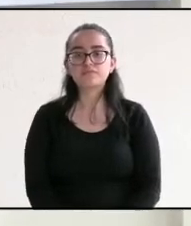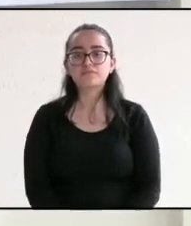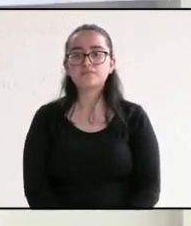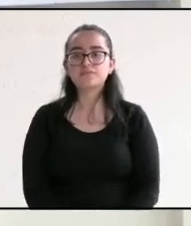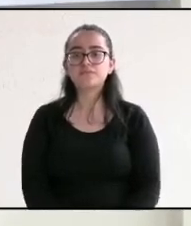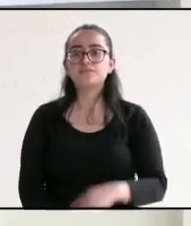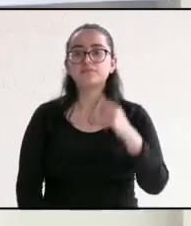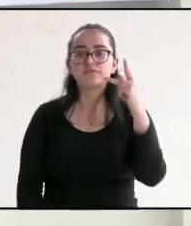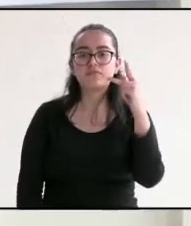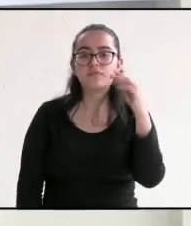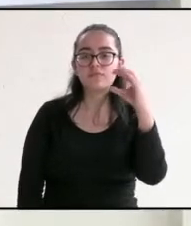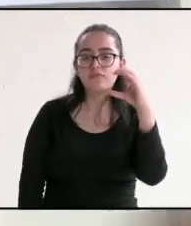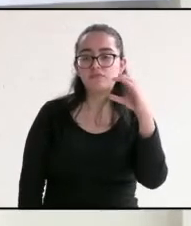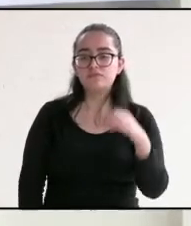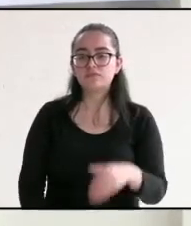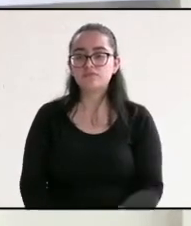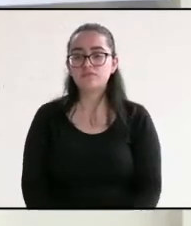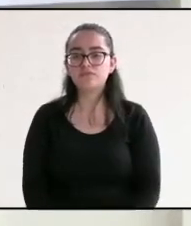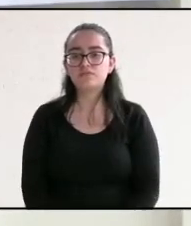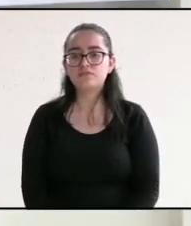Cárdenista, Cárdenista.